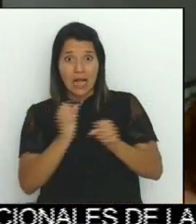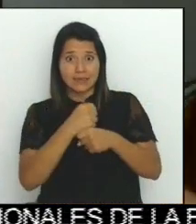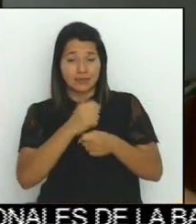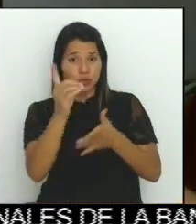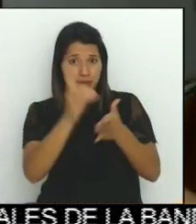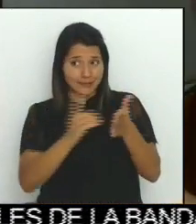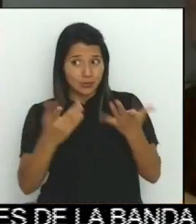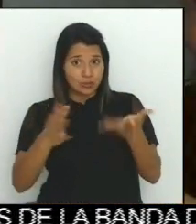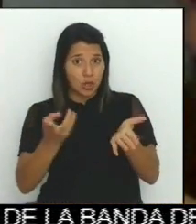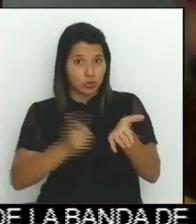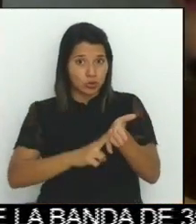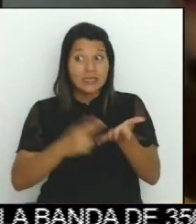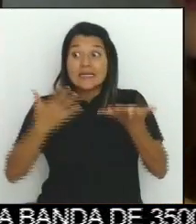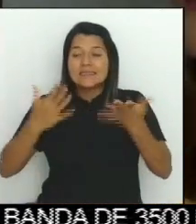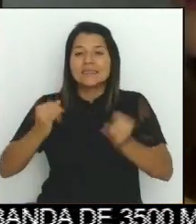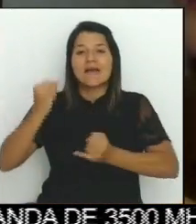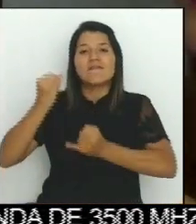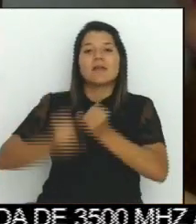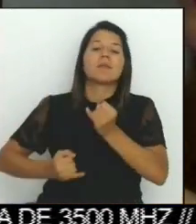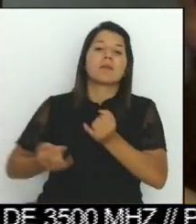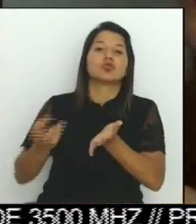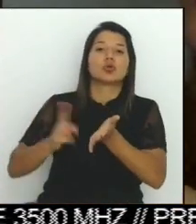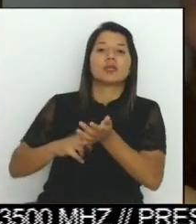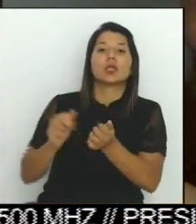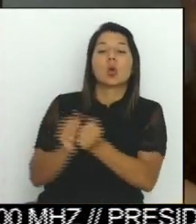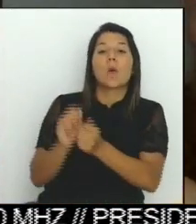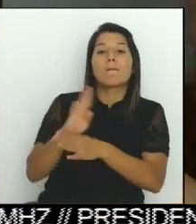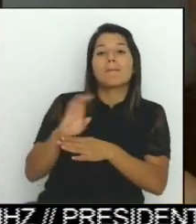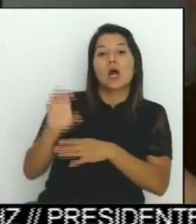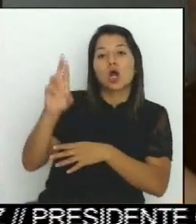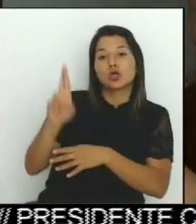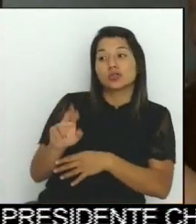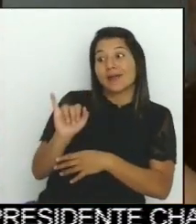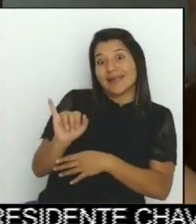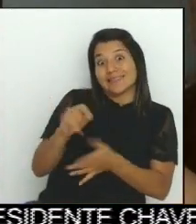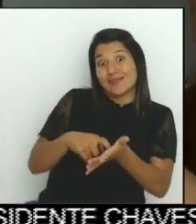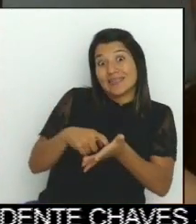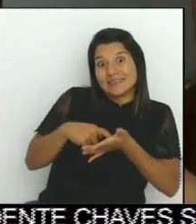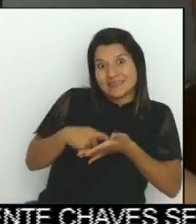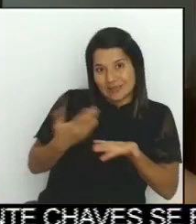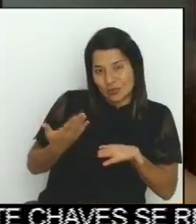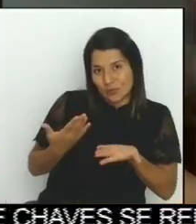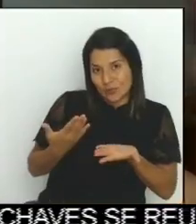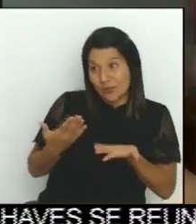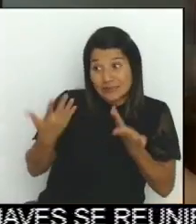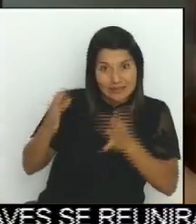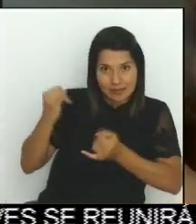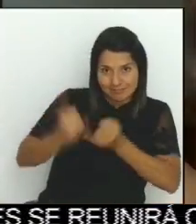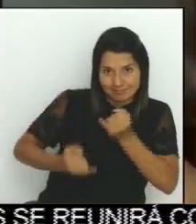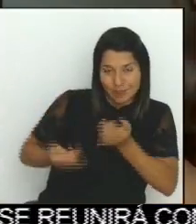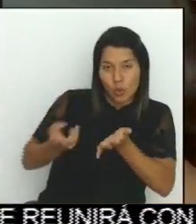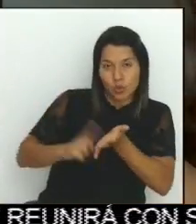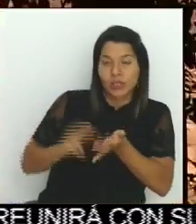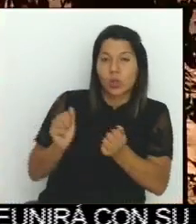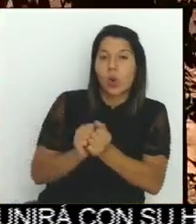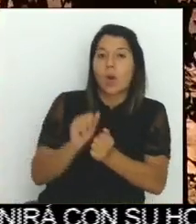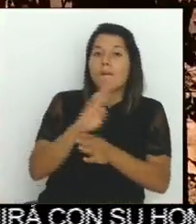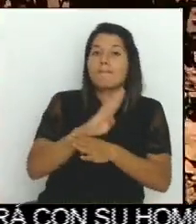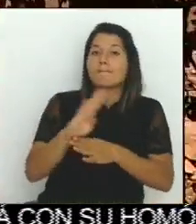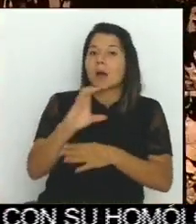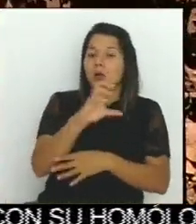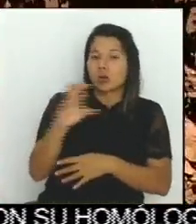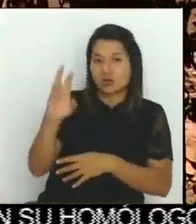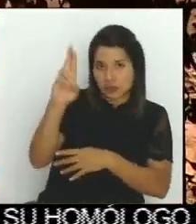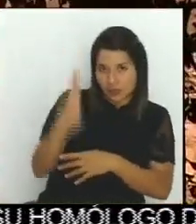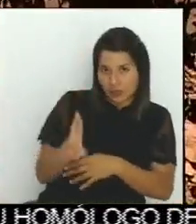finiquito porque eso era el requisito. Y poder proceder para ver cómo coordinamos algunas